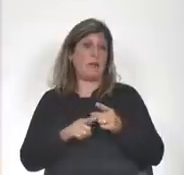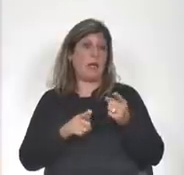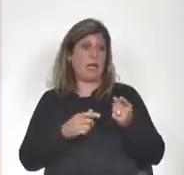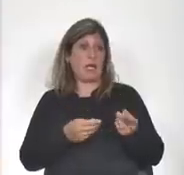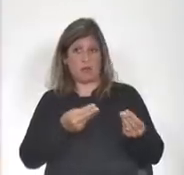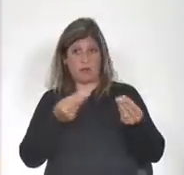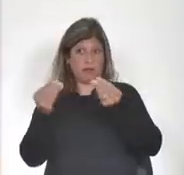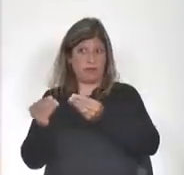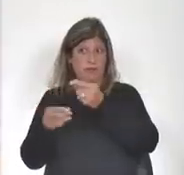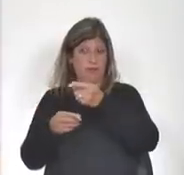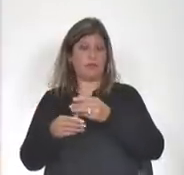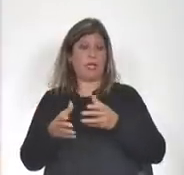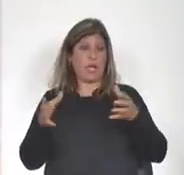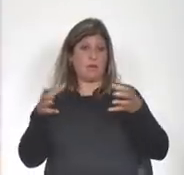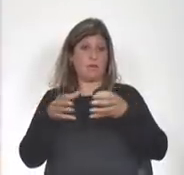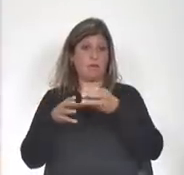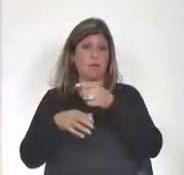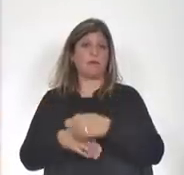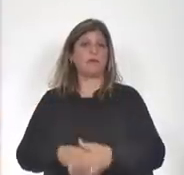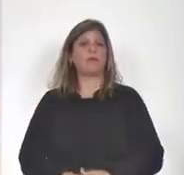acercar a la delegación